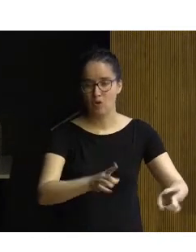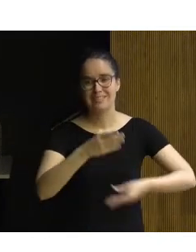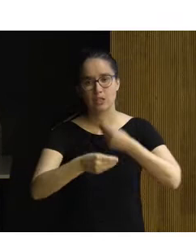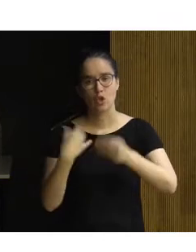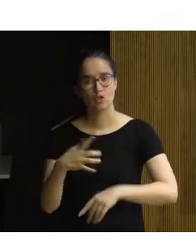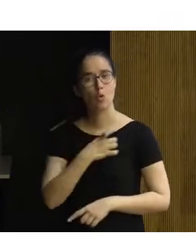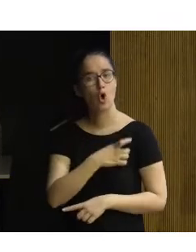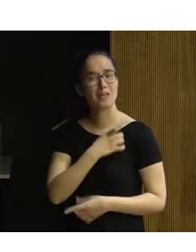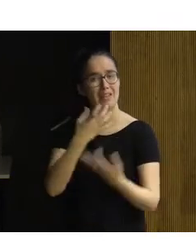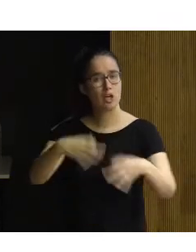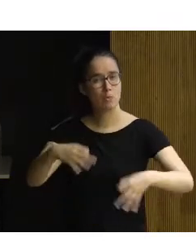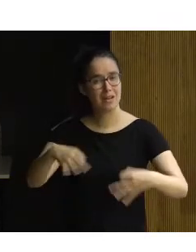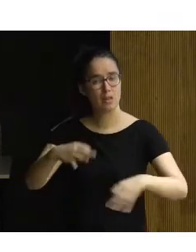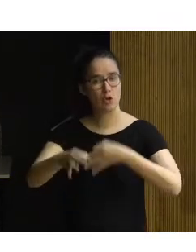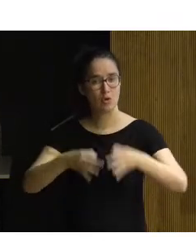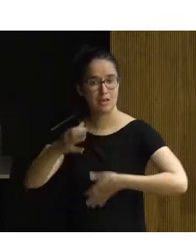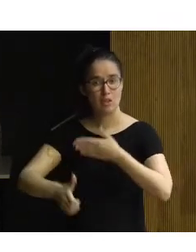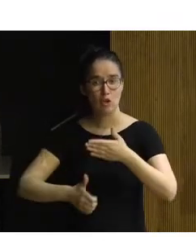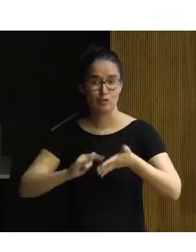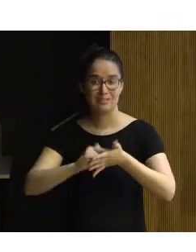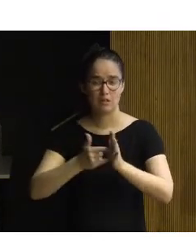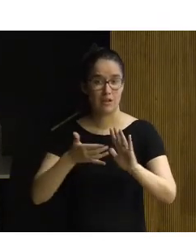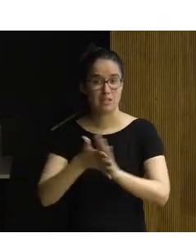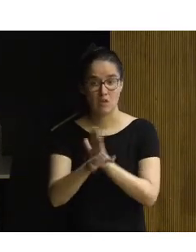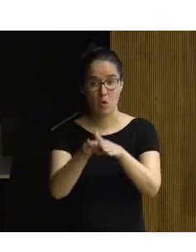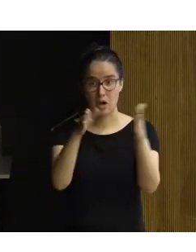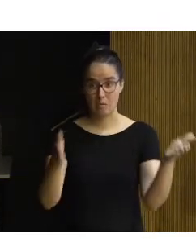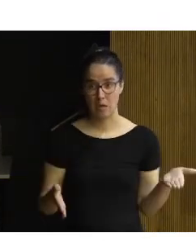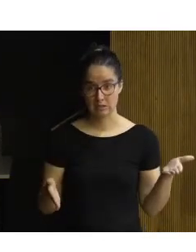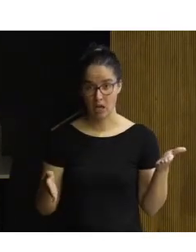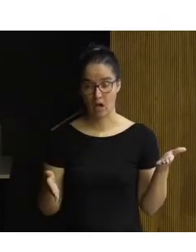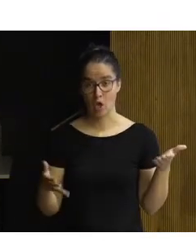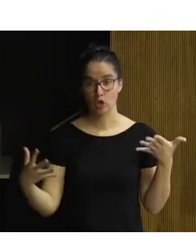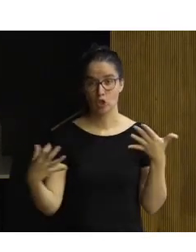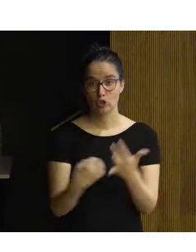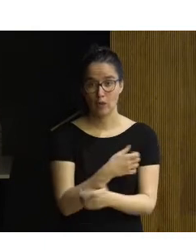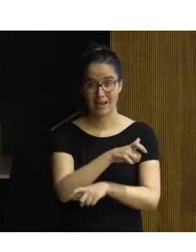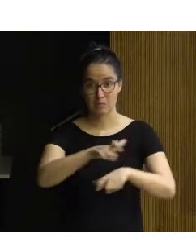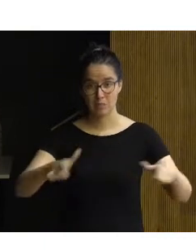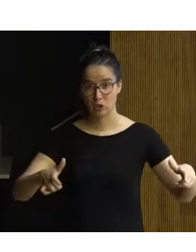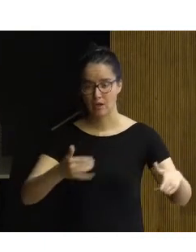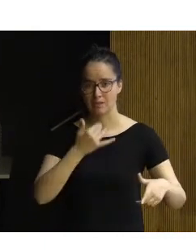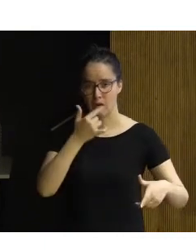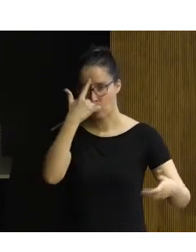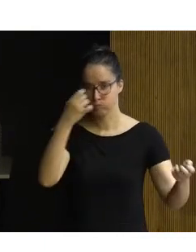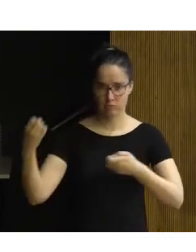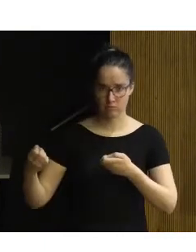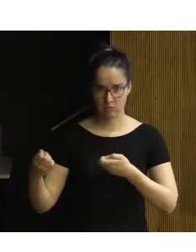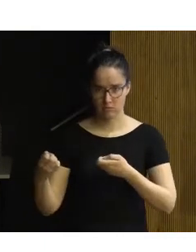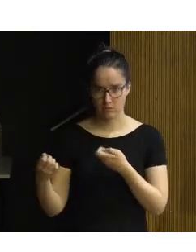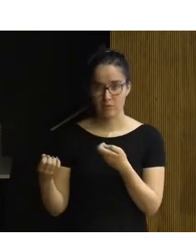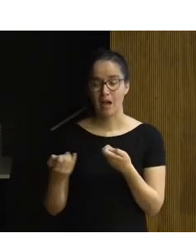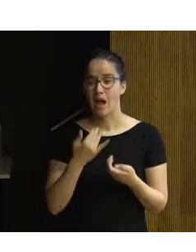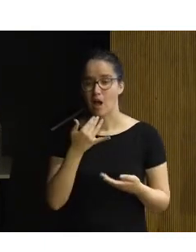comité de normalización, en un órgano técnico, que no es más que una mesa en donde están todos aquellos que tienen algo que decir. Algo que